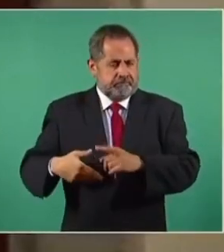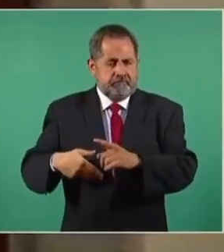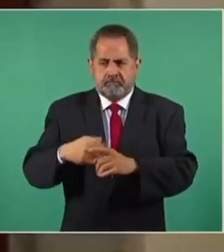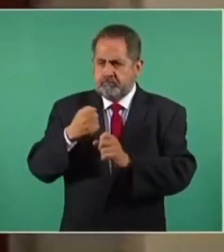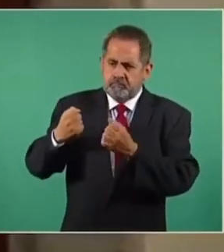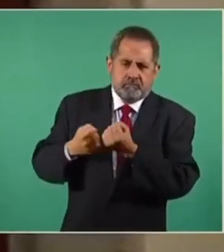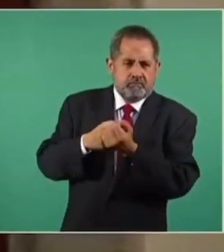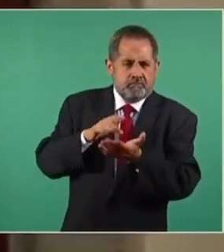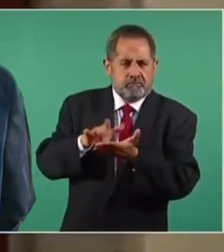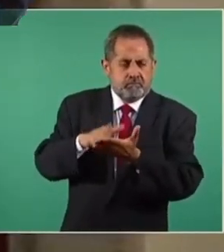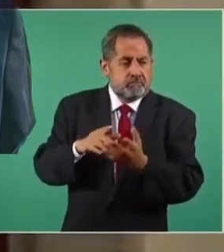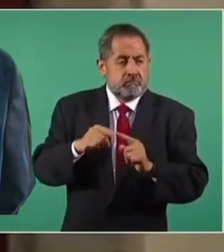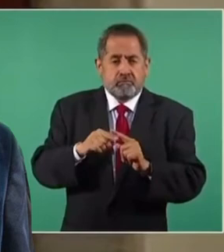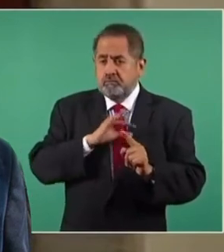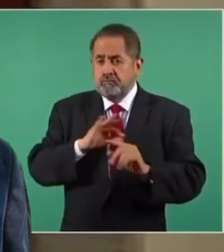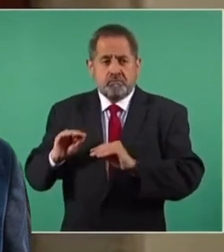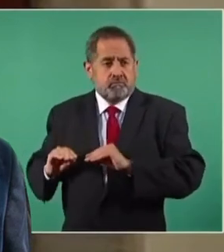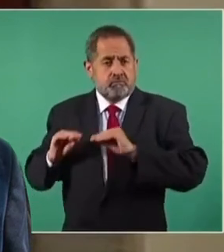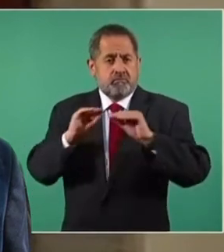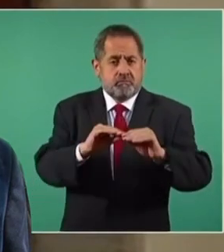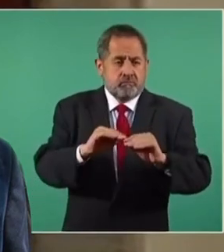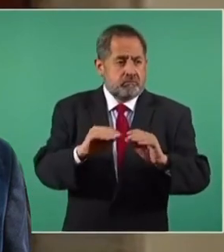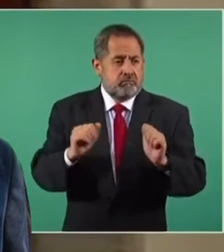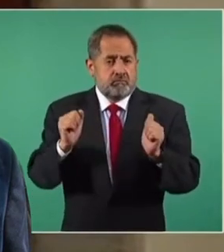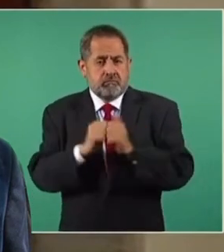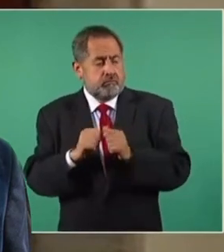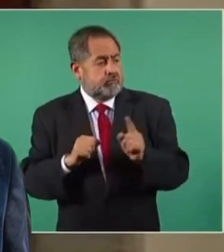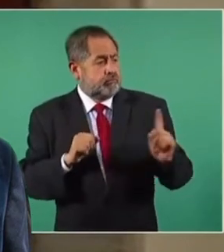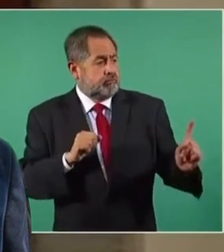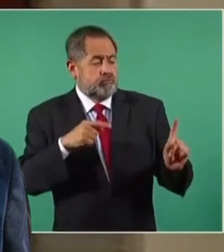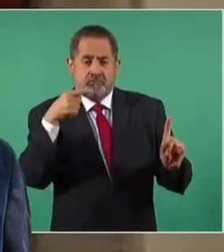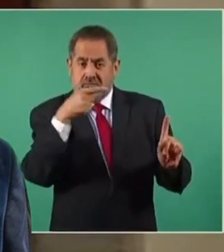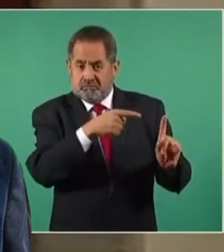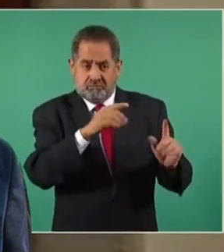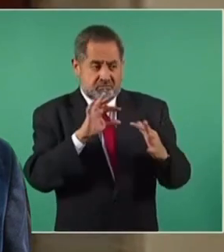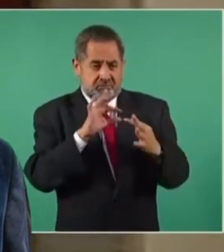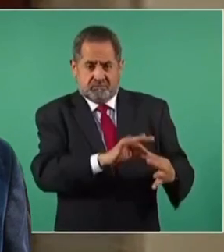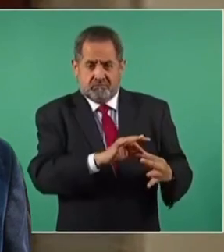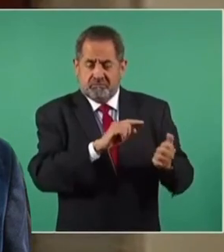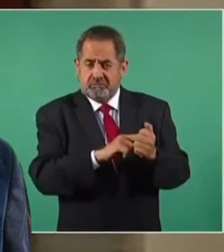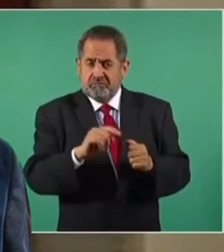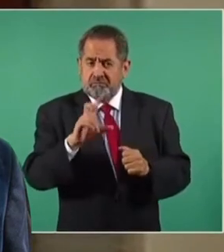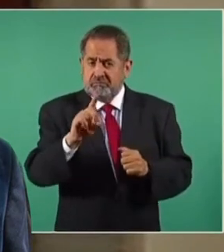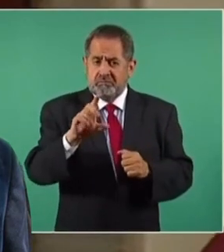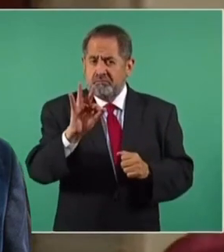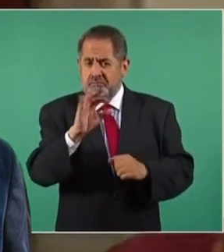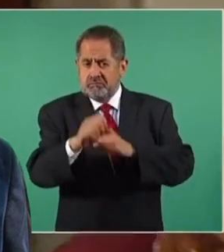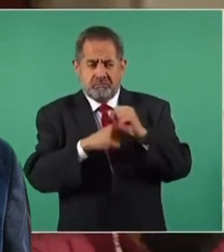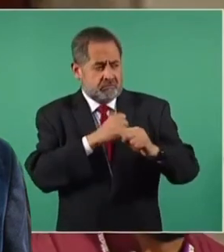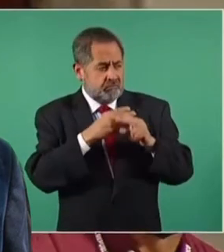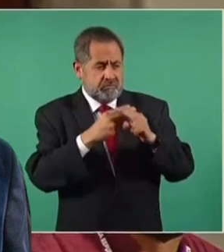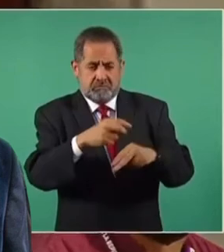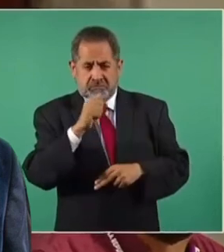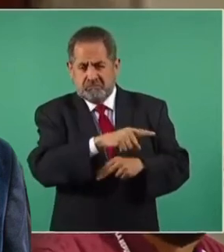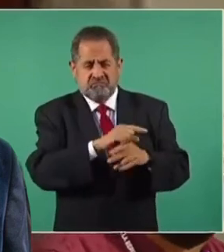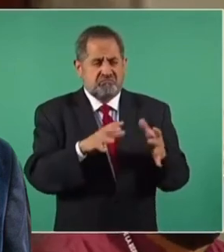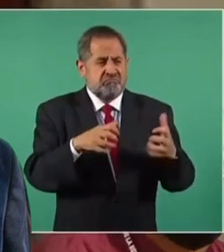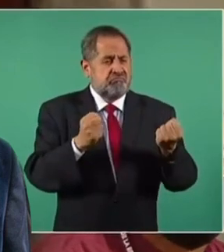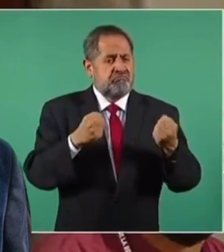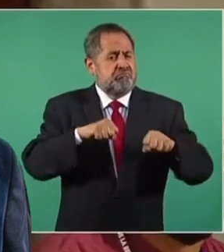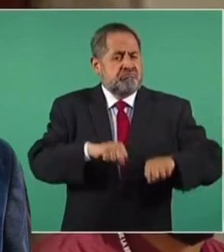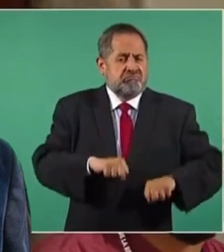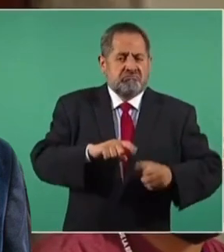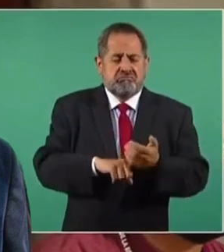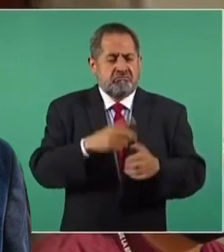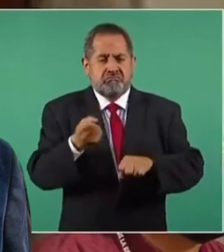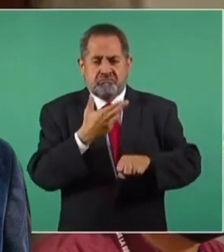sin hacer compromisos con estos personajes que tienen cuotos de poder, que han pasado 30, 40 años, han sido secretarios